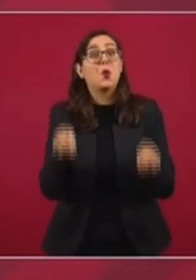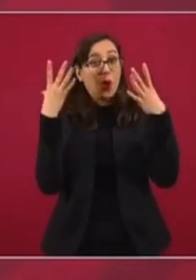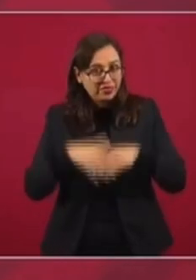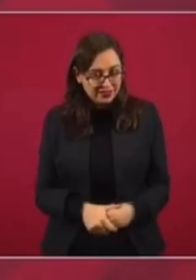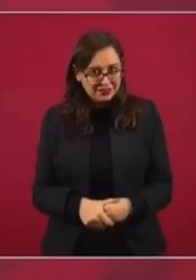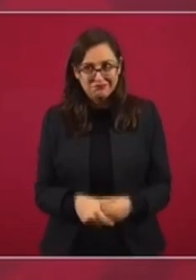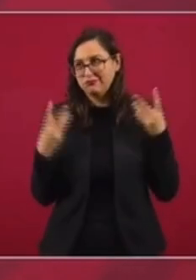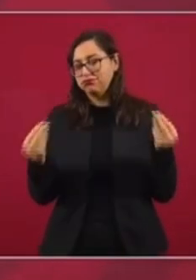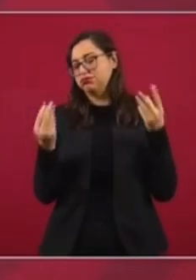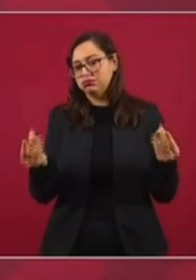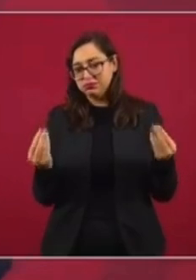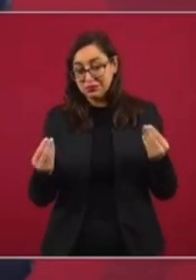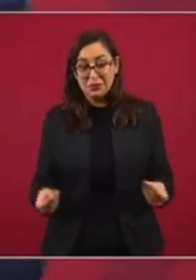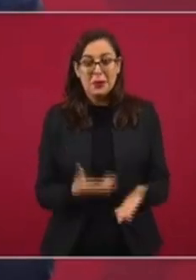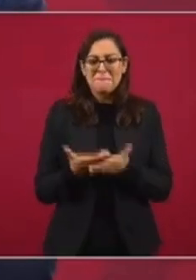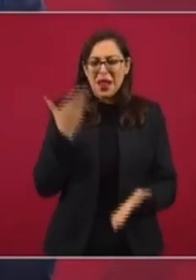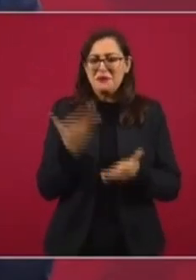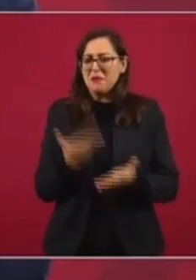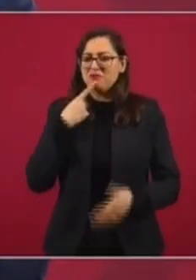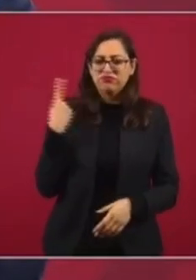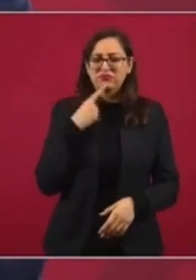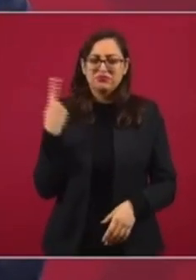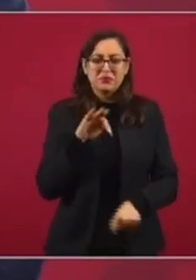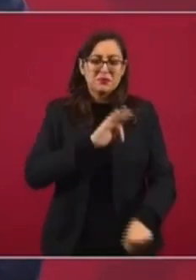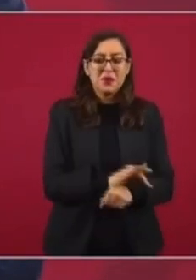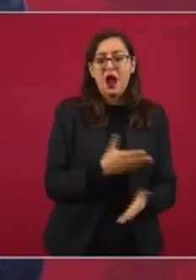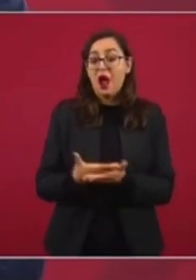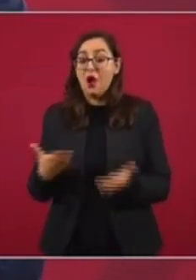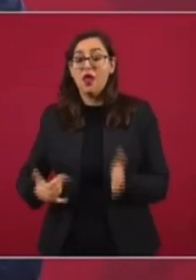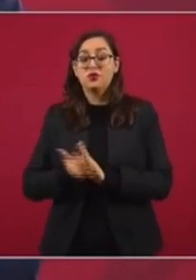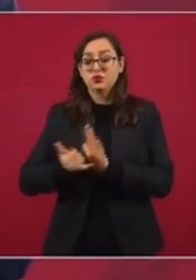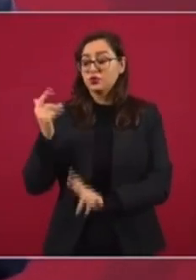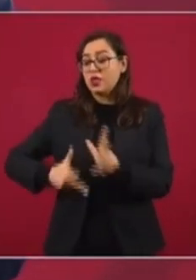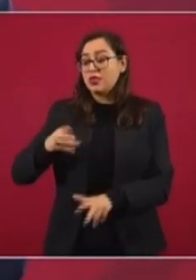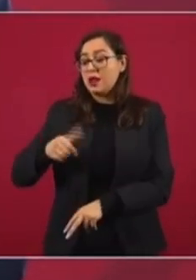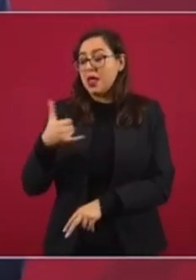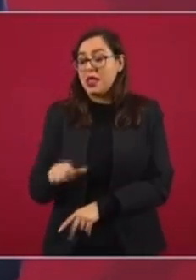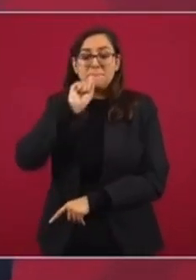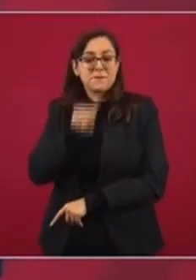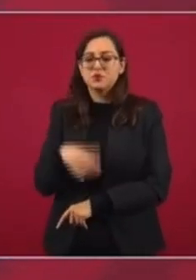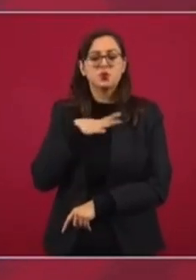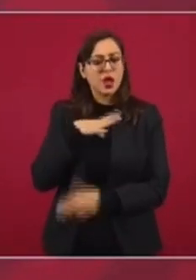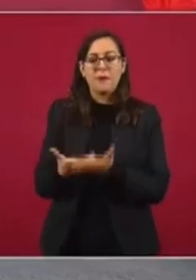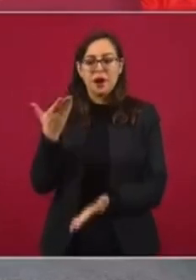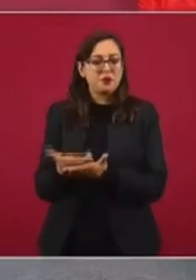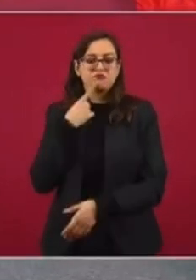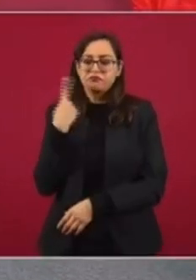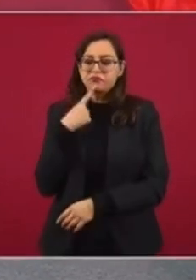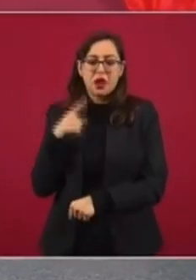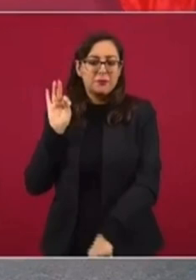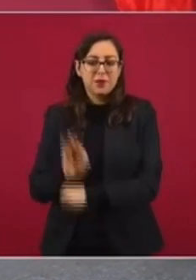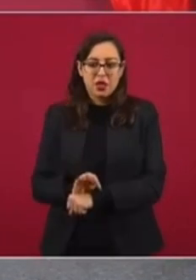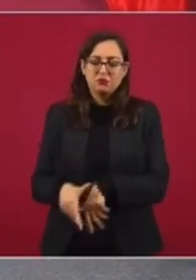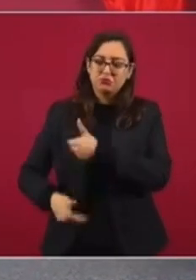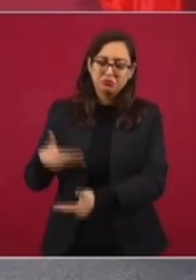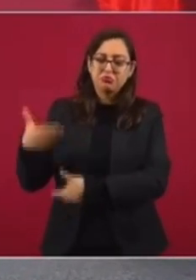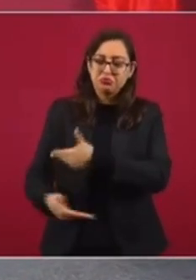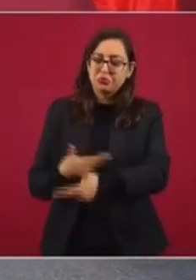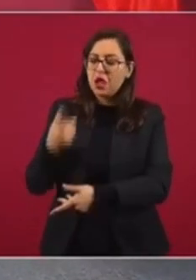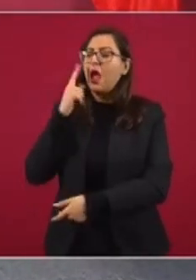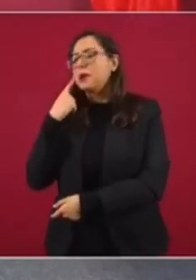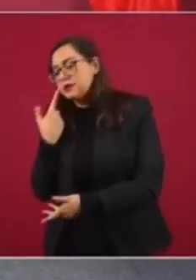Cientos de amparos. Lo mismo en el caso del Tren Maya. Hay varios amparos. Pues se han ido resolviendo.